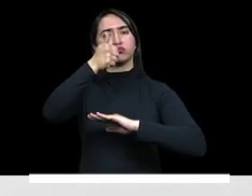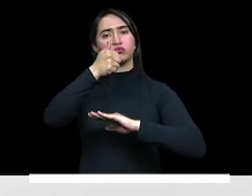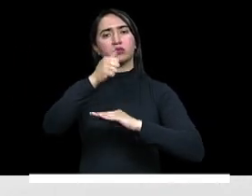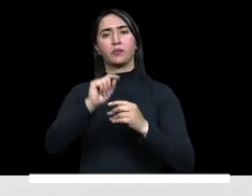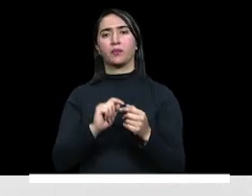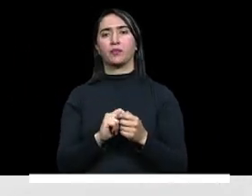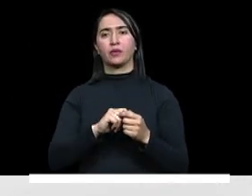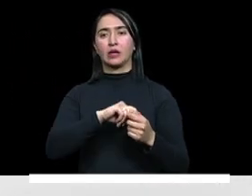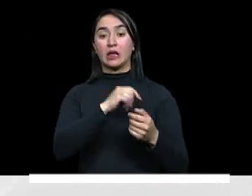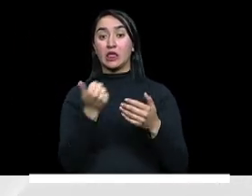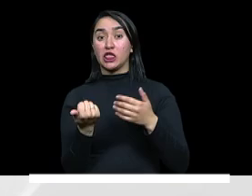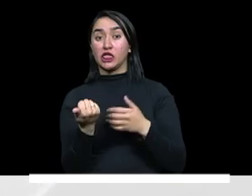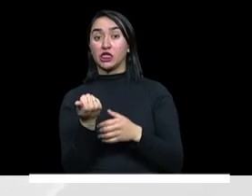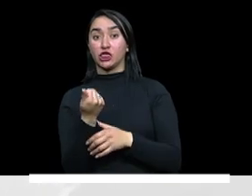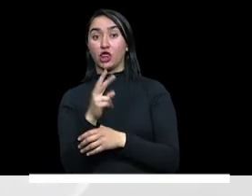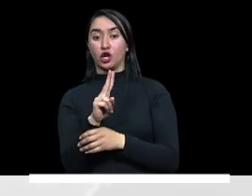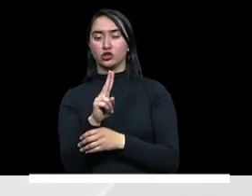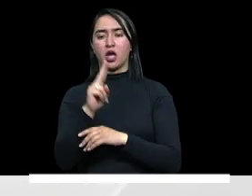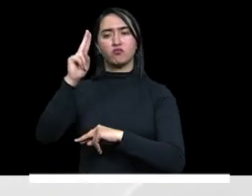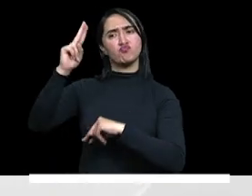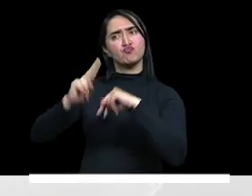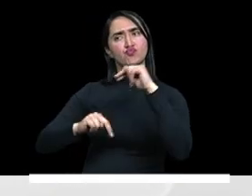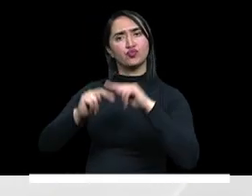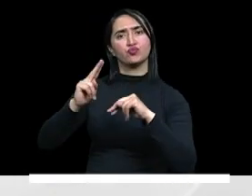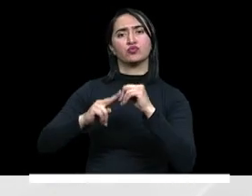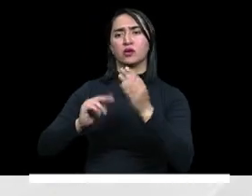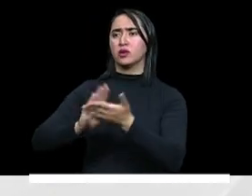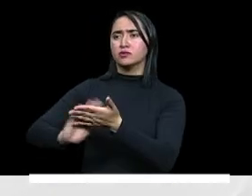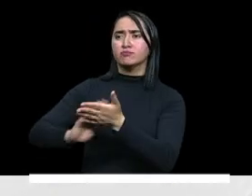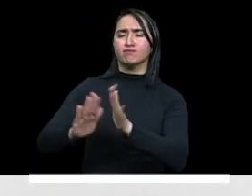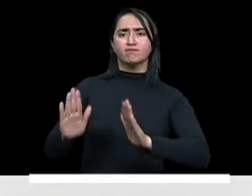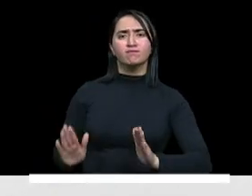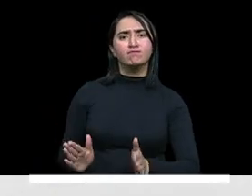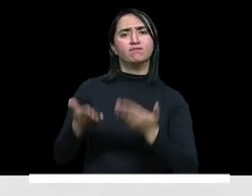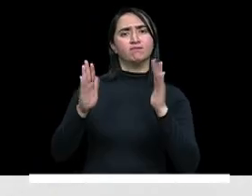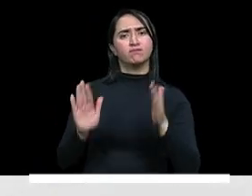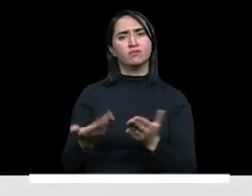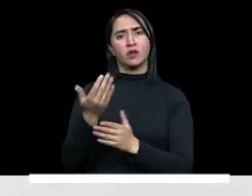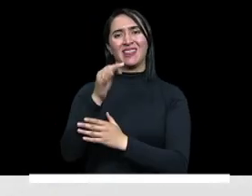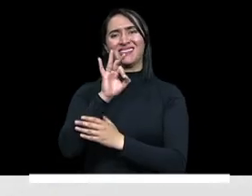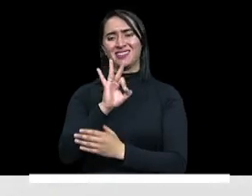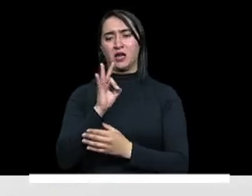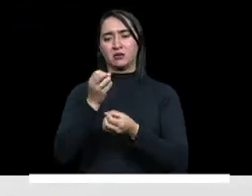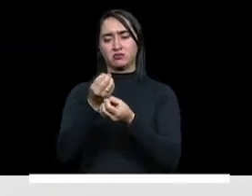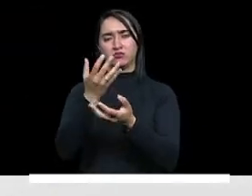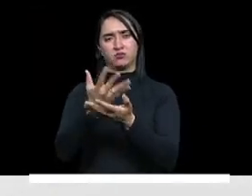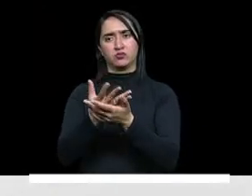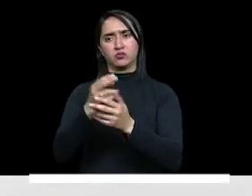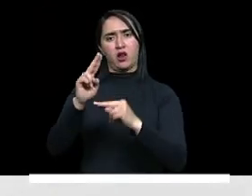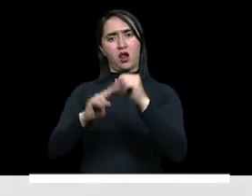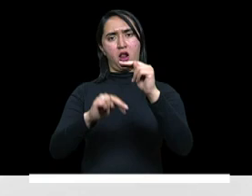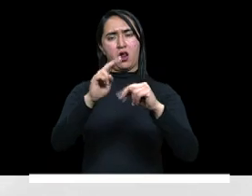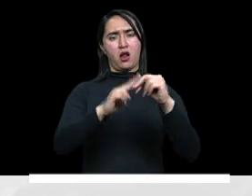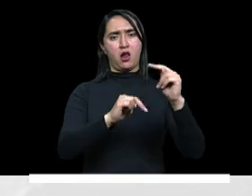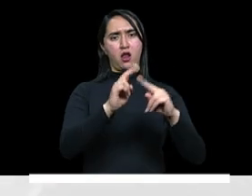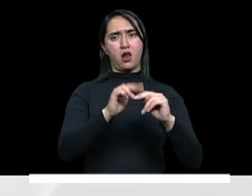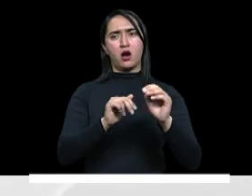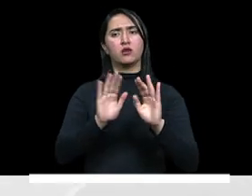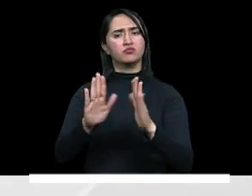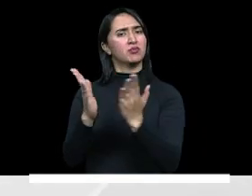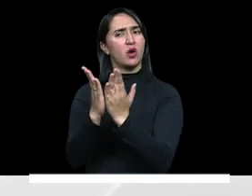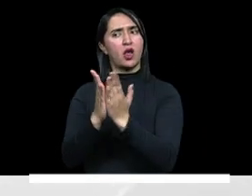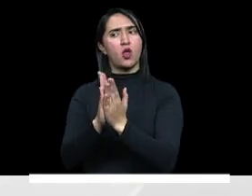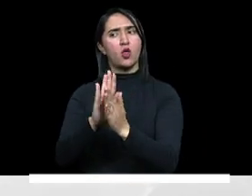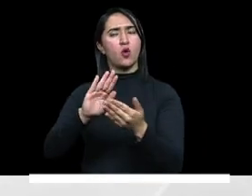iniciativa número 12, la construcción, mejoramiento y dotación de 13 infraestructuras de las instituciones educativas del pueblo Cancuamo